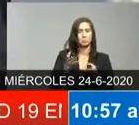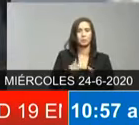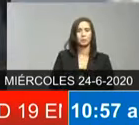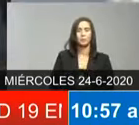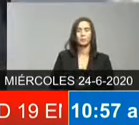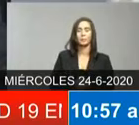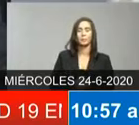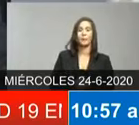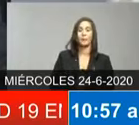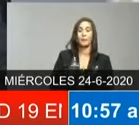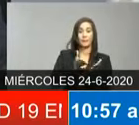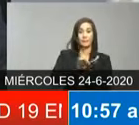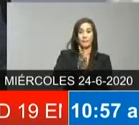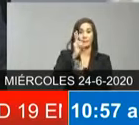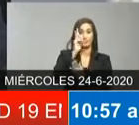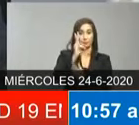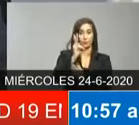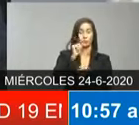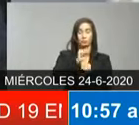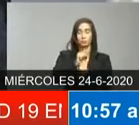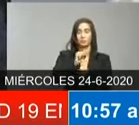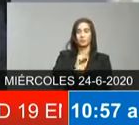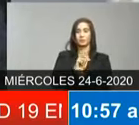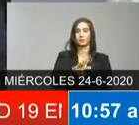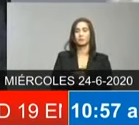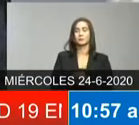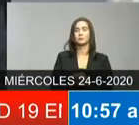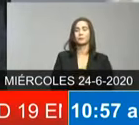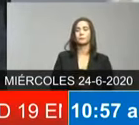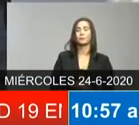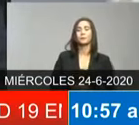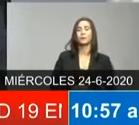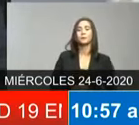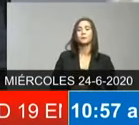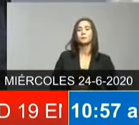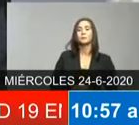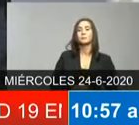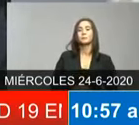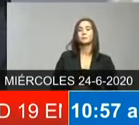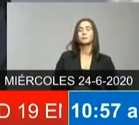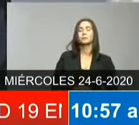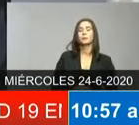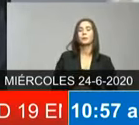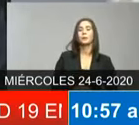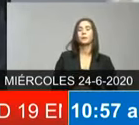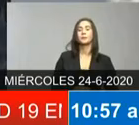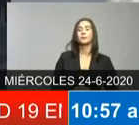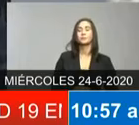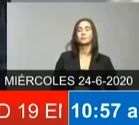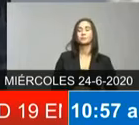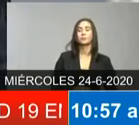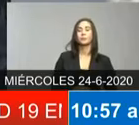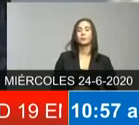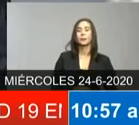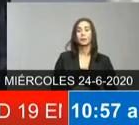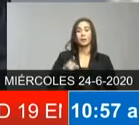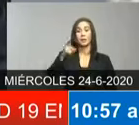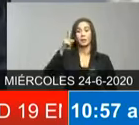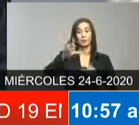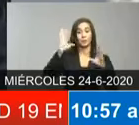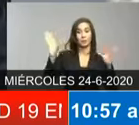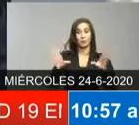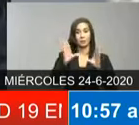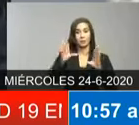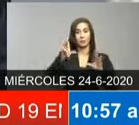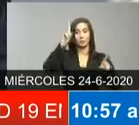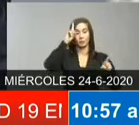intervenido dos veces la única actividad de este tipo de intervención general coordinada con